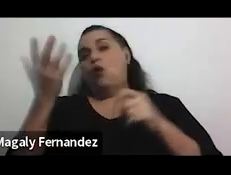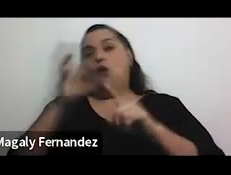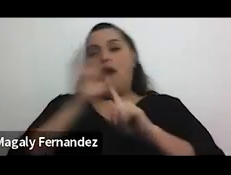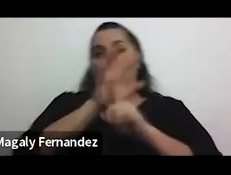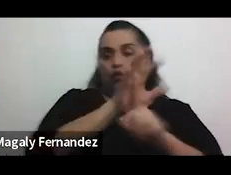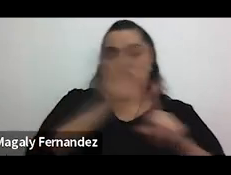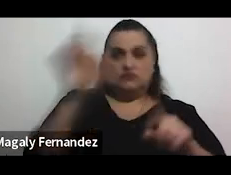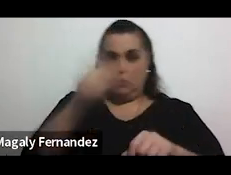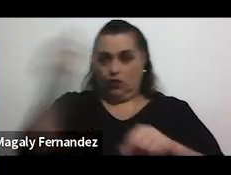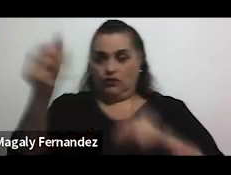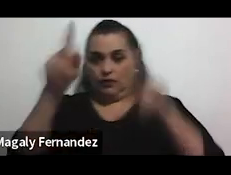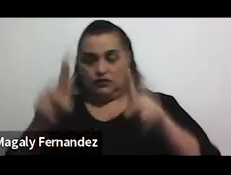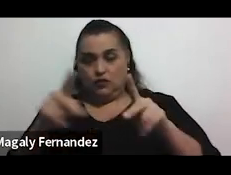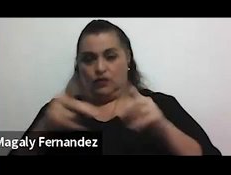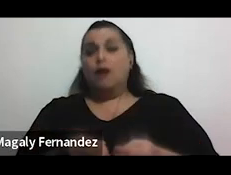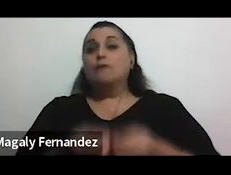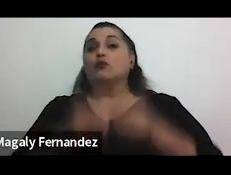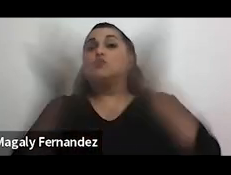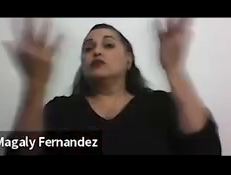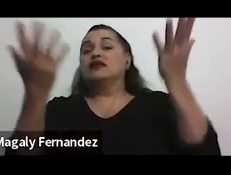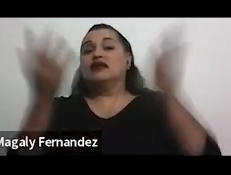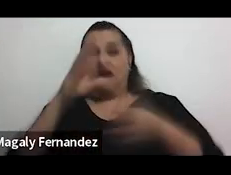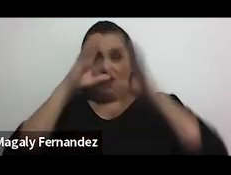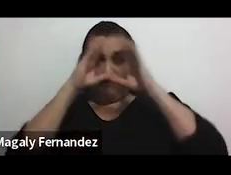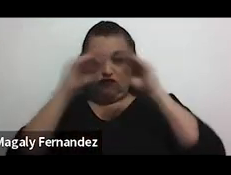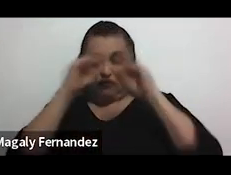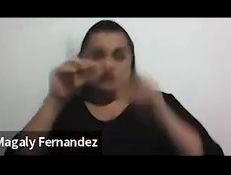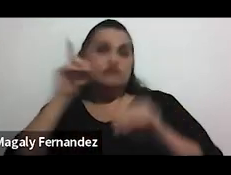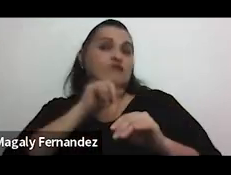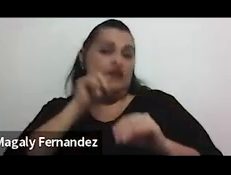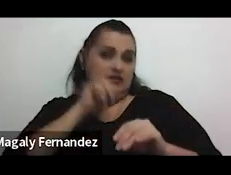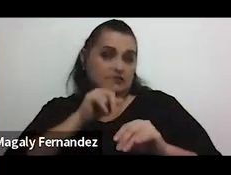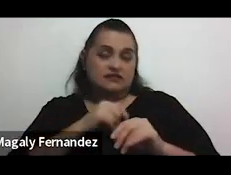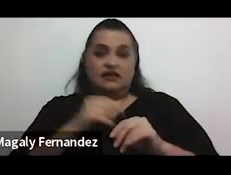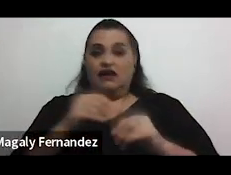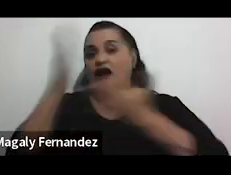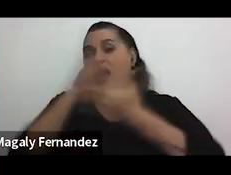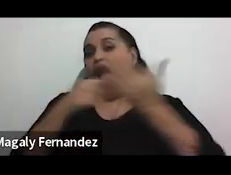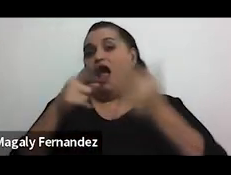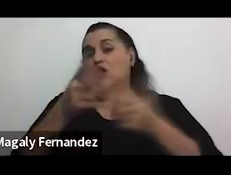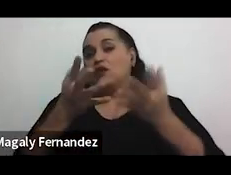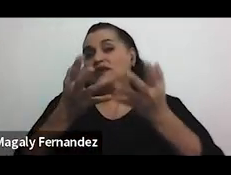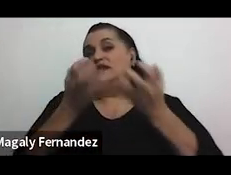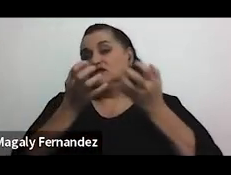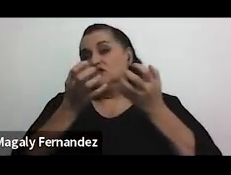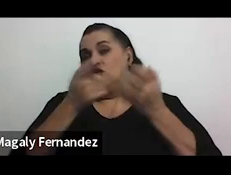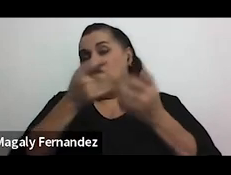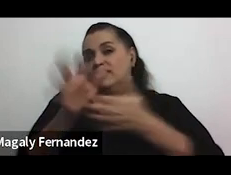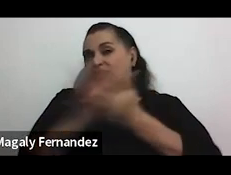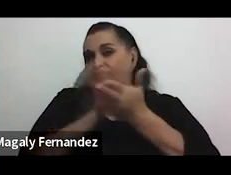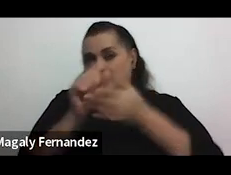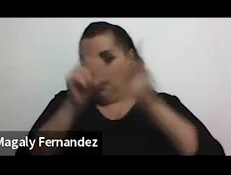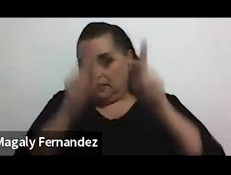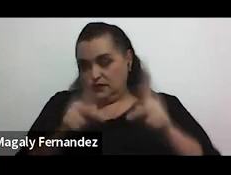incluso publicar información falsa o difamatoria sobre alguien con la intención claramente de dañarlo y